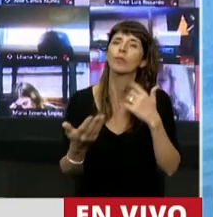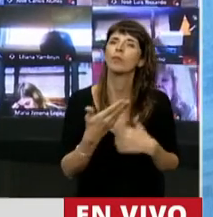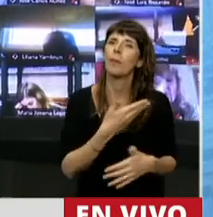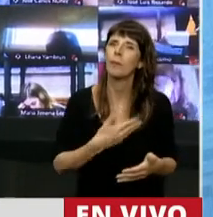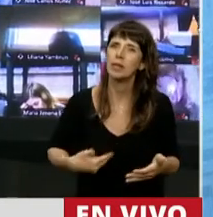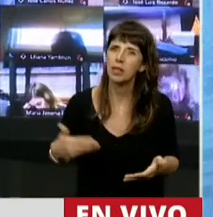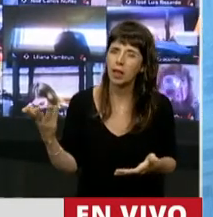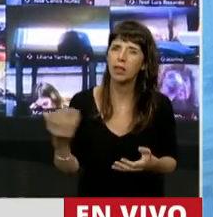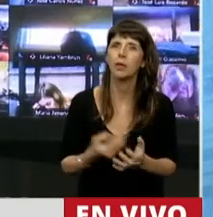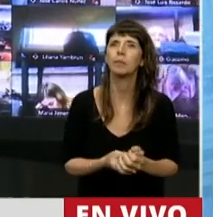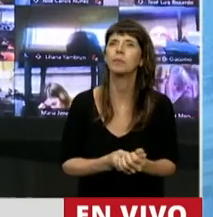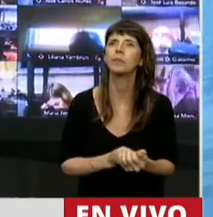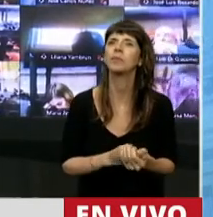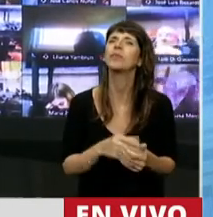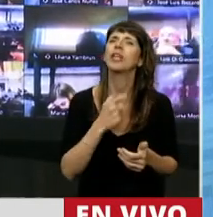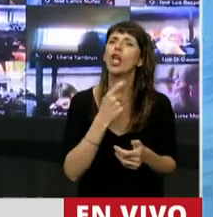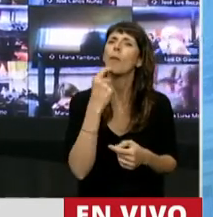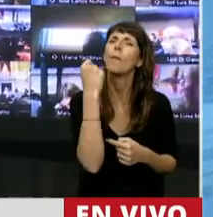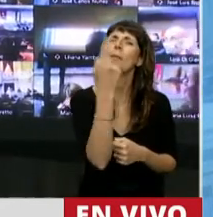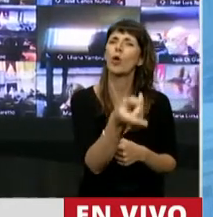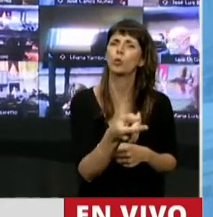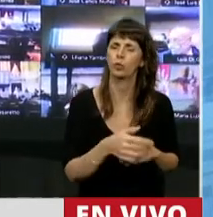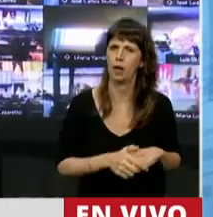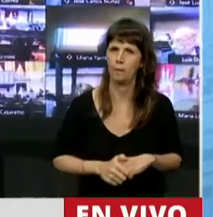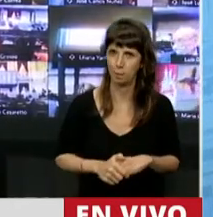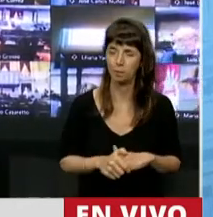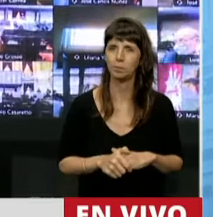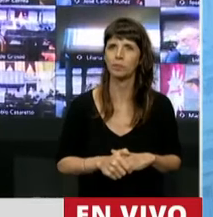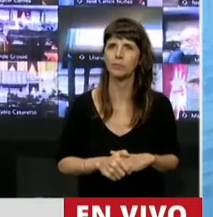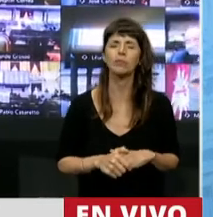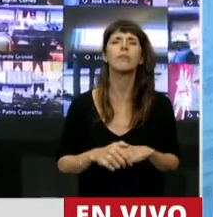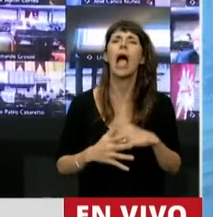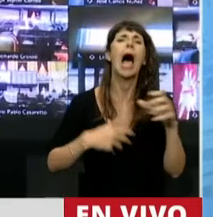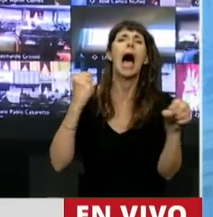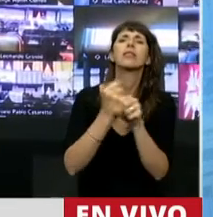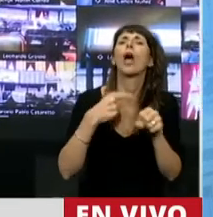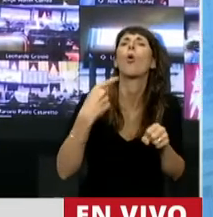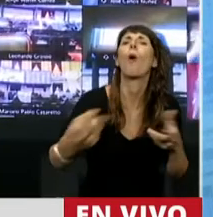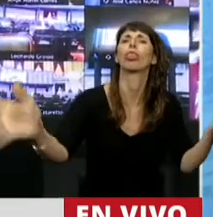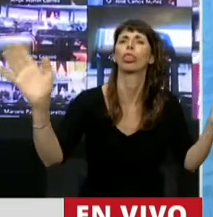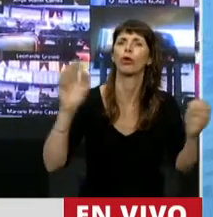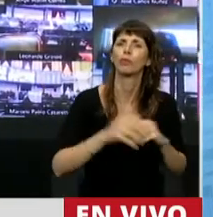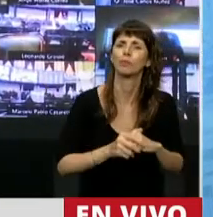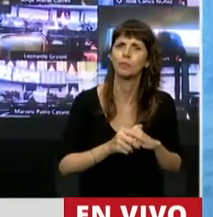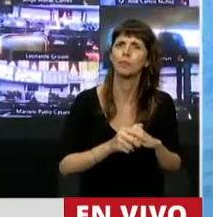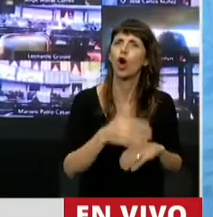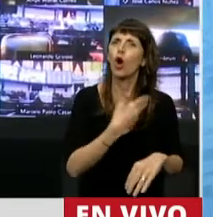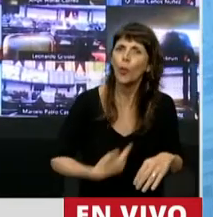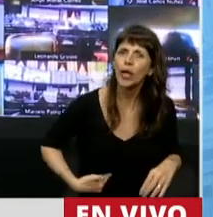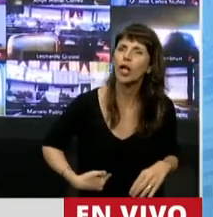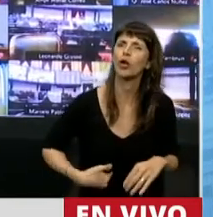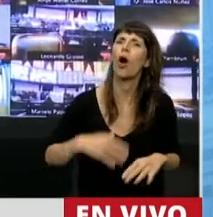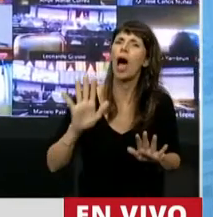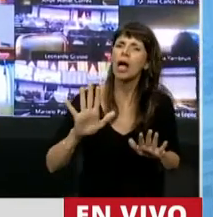quiero hacerle una pregunta puntualmente, que es ¿hasta cuándo? ¿Hasta cuándo el gobierno va a seguir